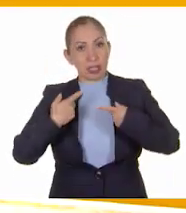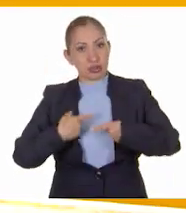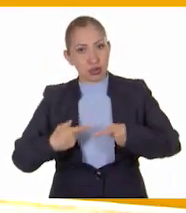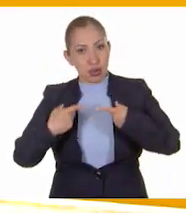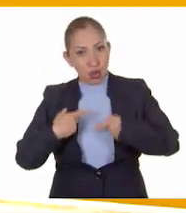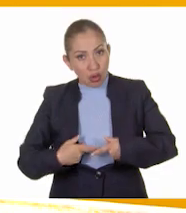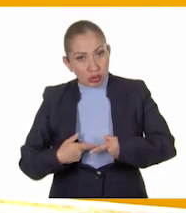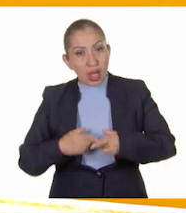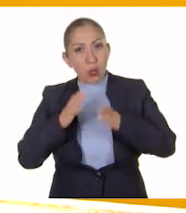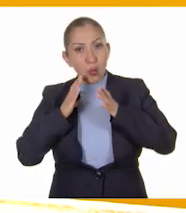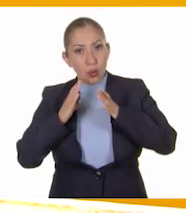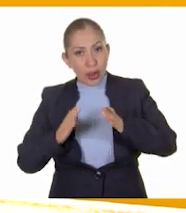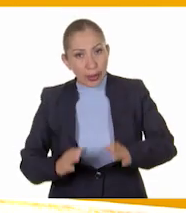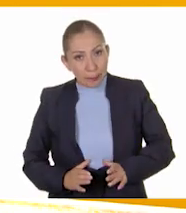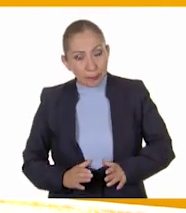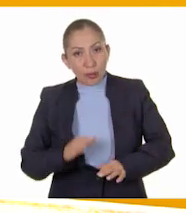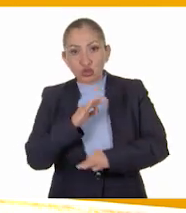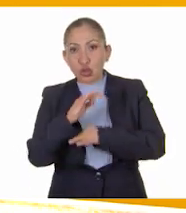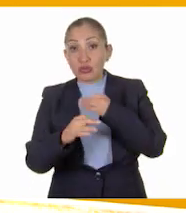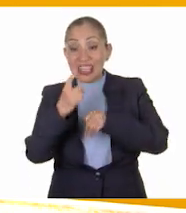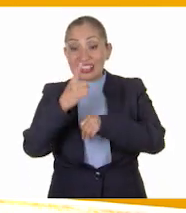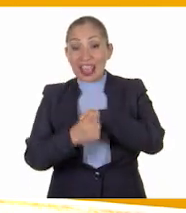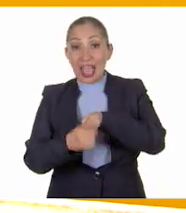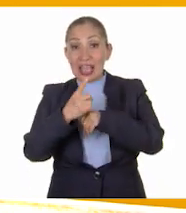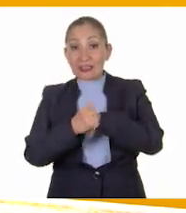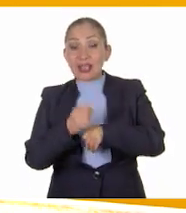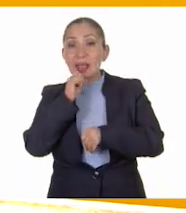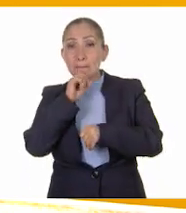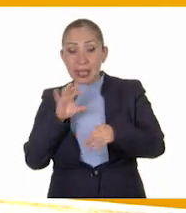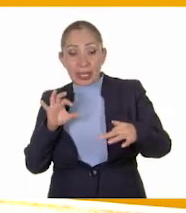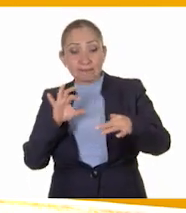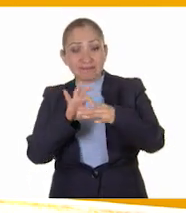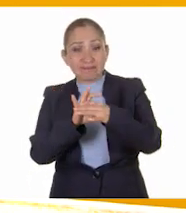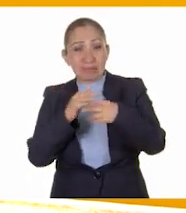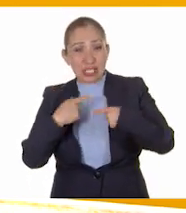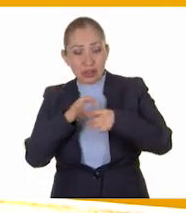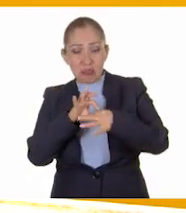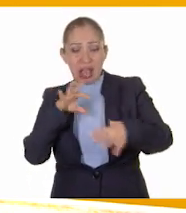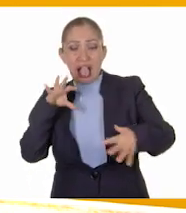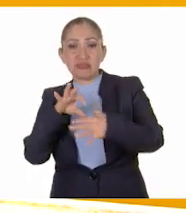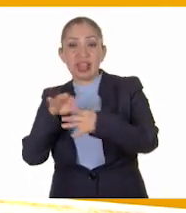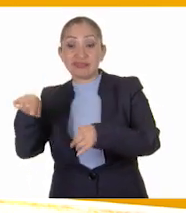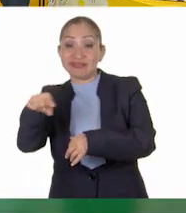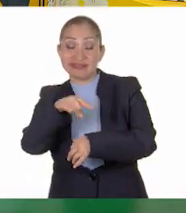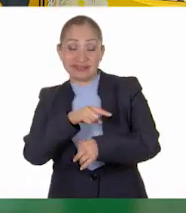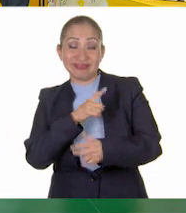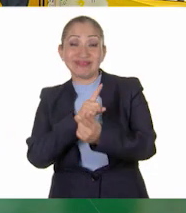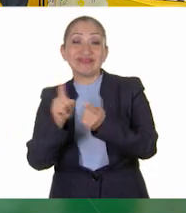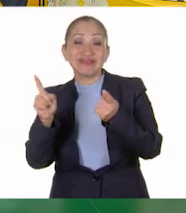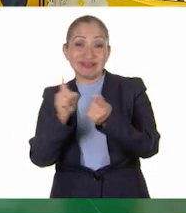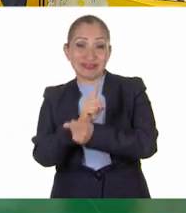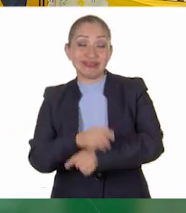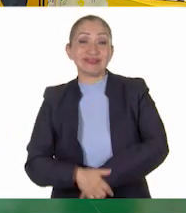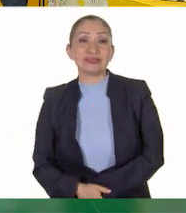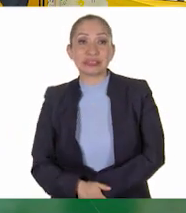dignidad, nuestra integridad y daña nuestras relaciones con las personas, pues con las que convivimos.